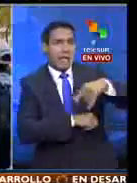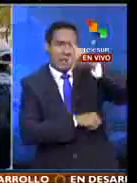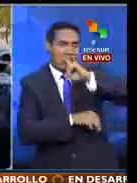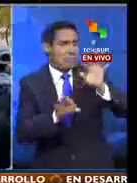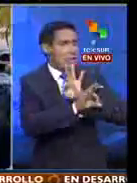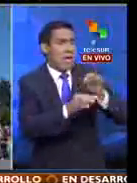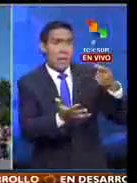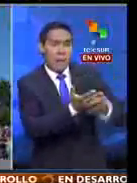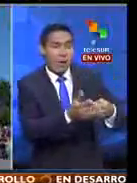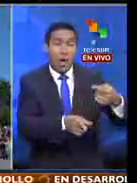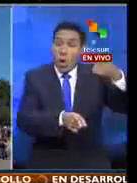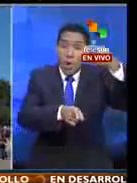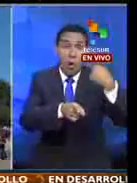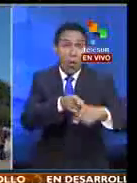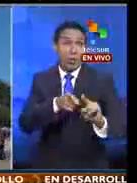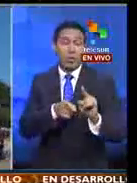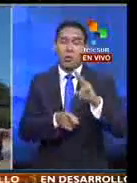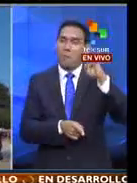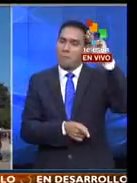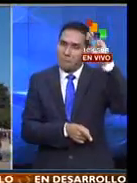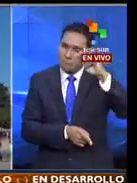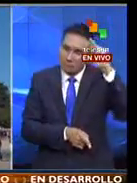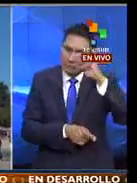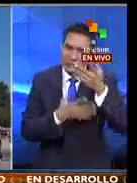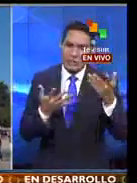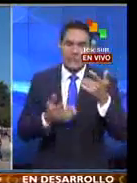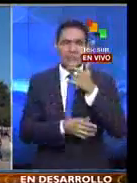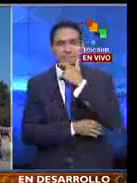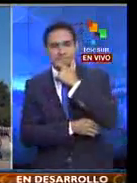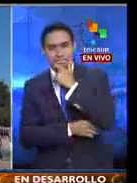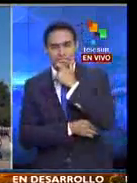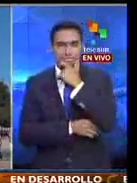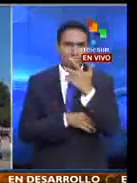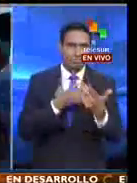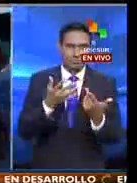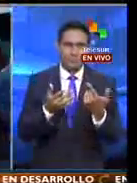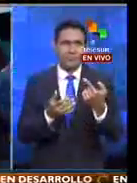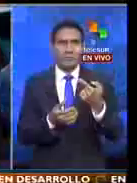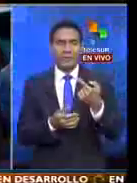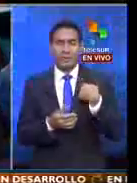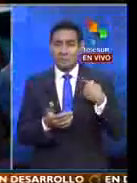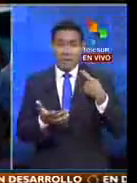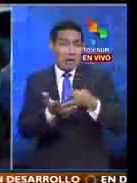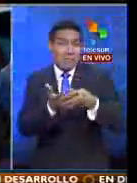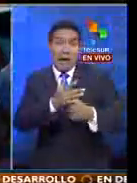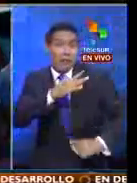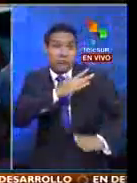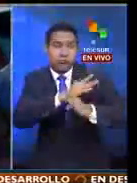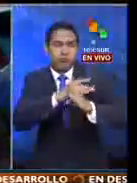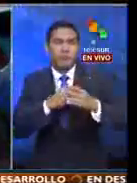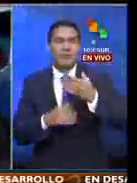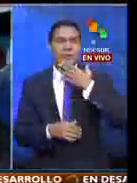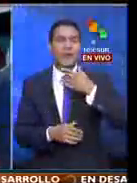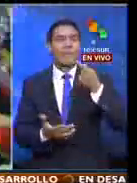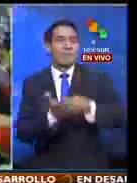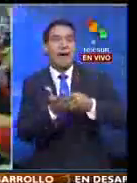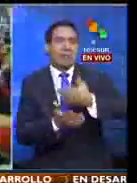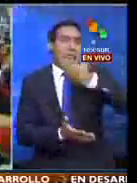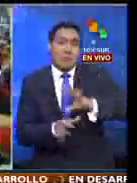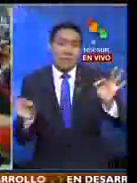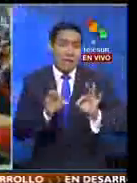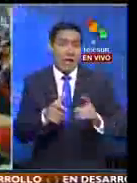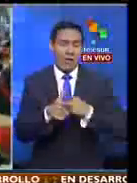año, algunos otros que habían detenido el pago de los reginaldos dicembrinos.